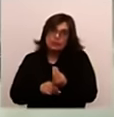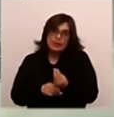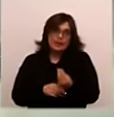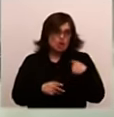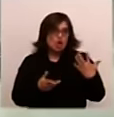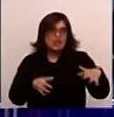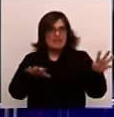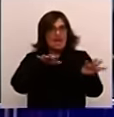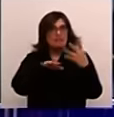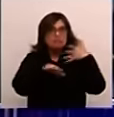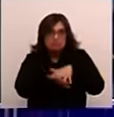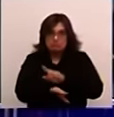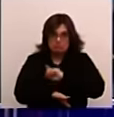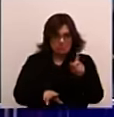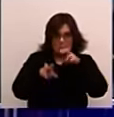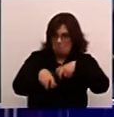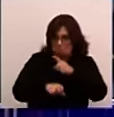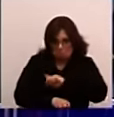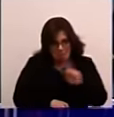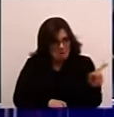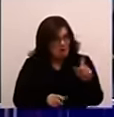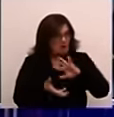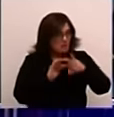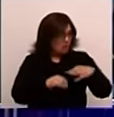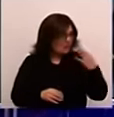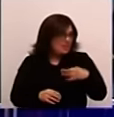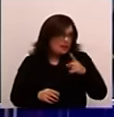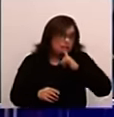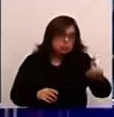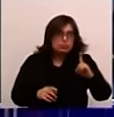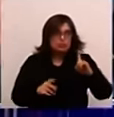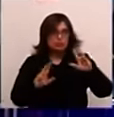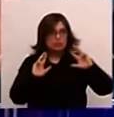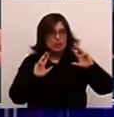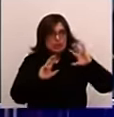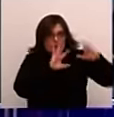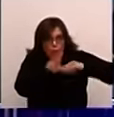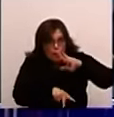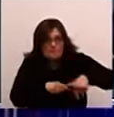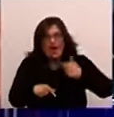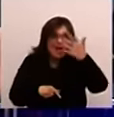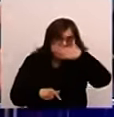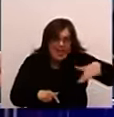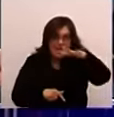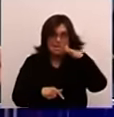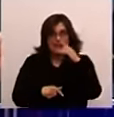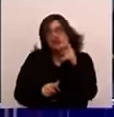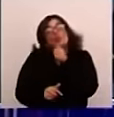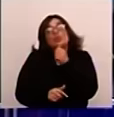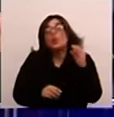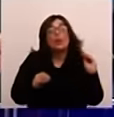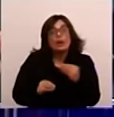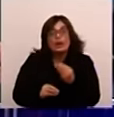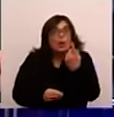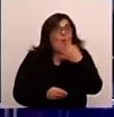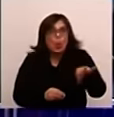El indio no plantaba, el indio seguía viviendo de la misma forma, asaltaba las estancias. Entonces, de alguna manera, la solución que encontraron en